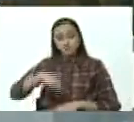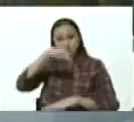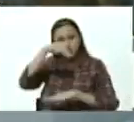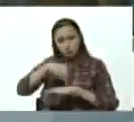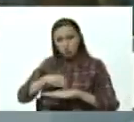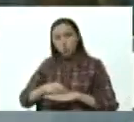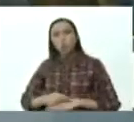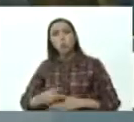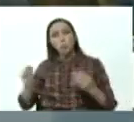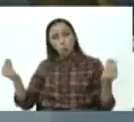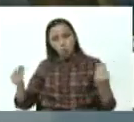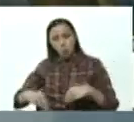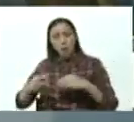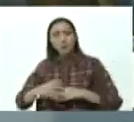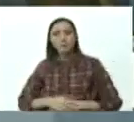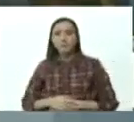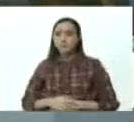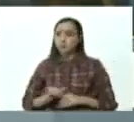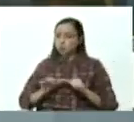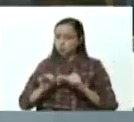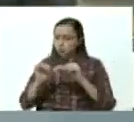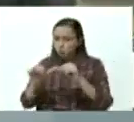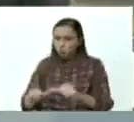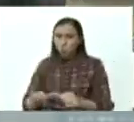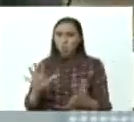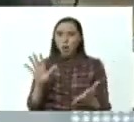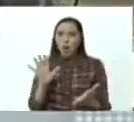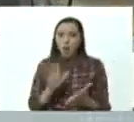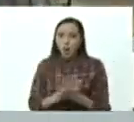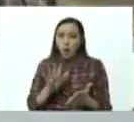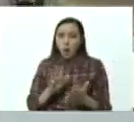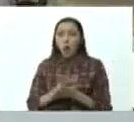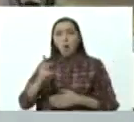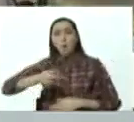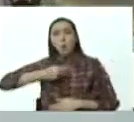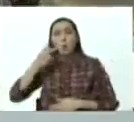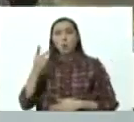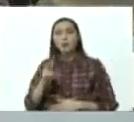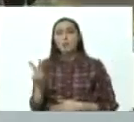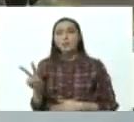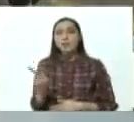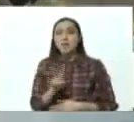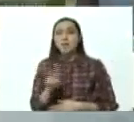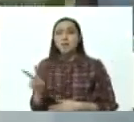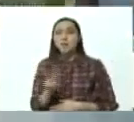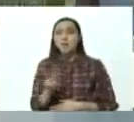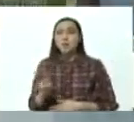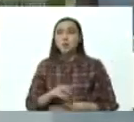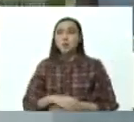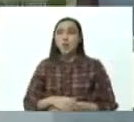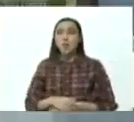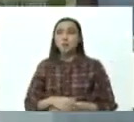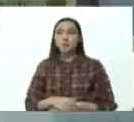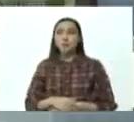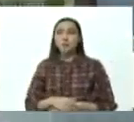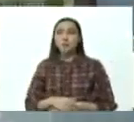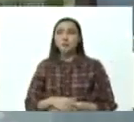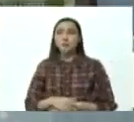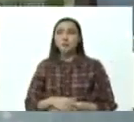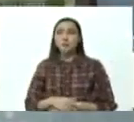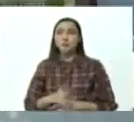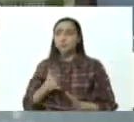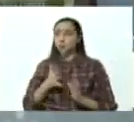la consolidación de la estabilidad política del país y tras